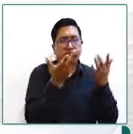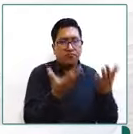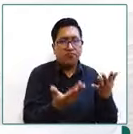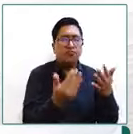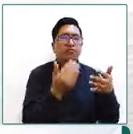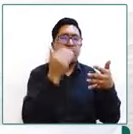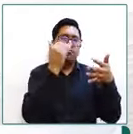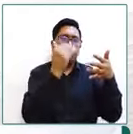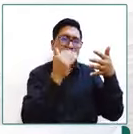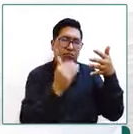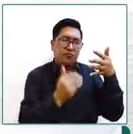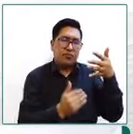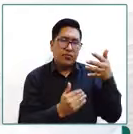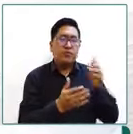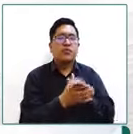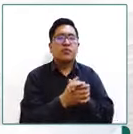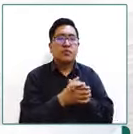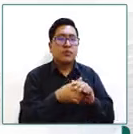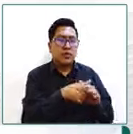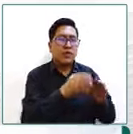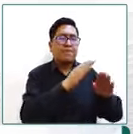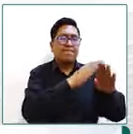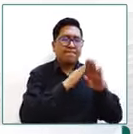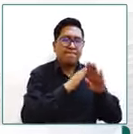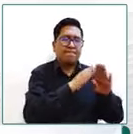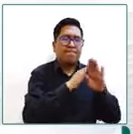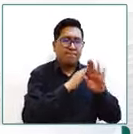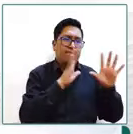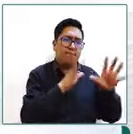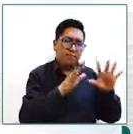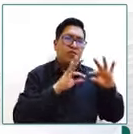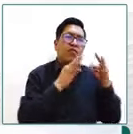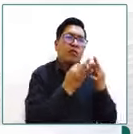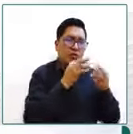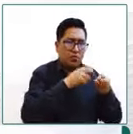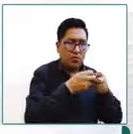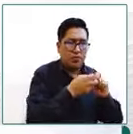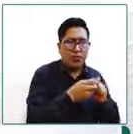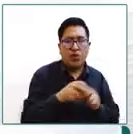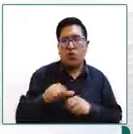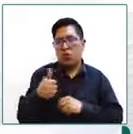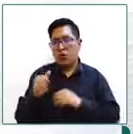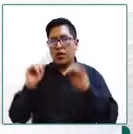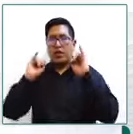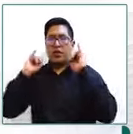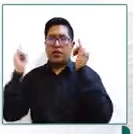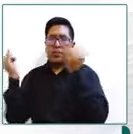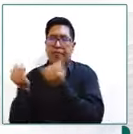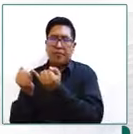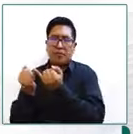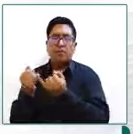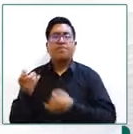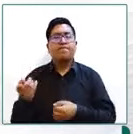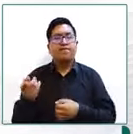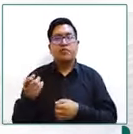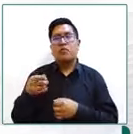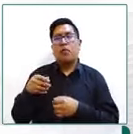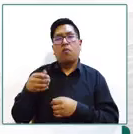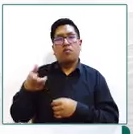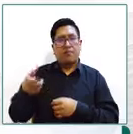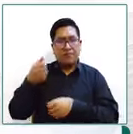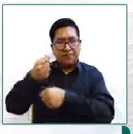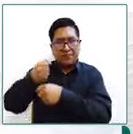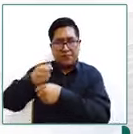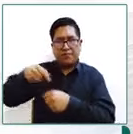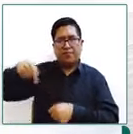limitan estas visitas por el lado institucional los operadores no brindan información a la